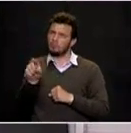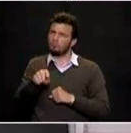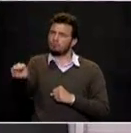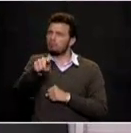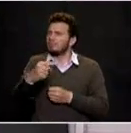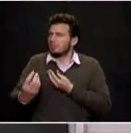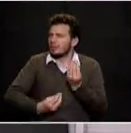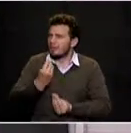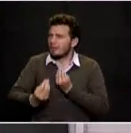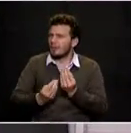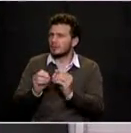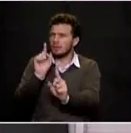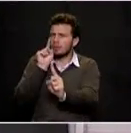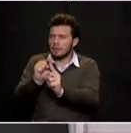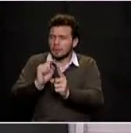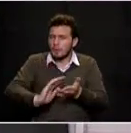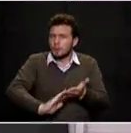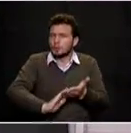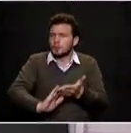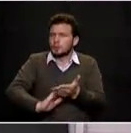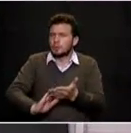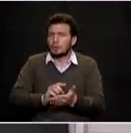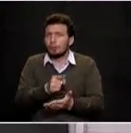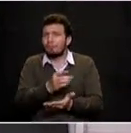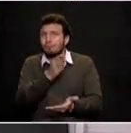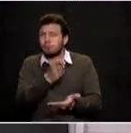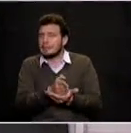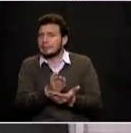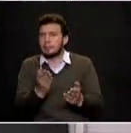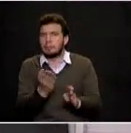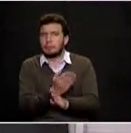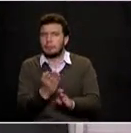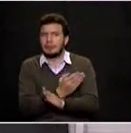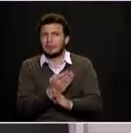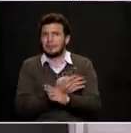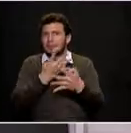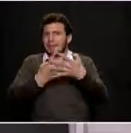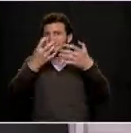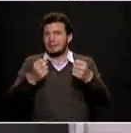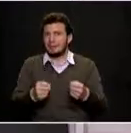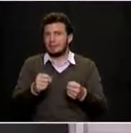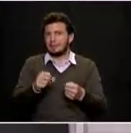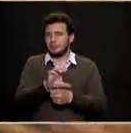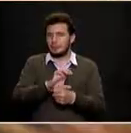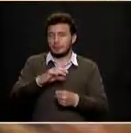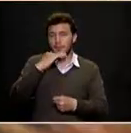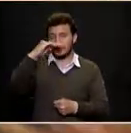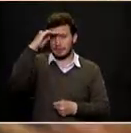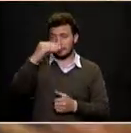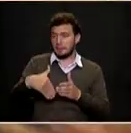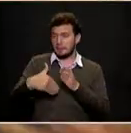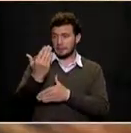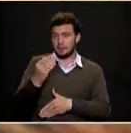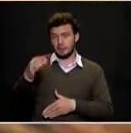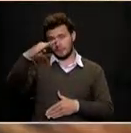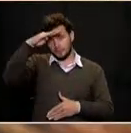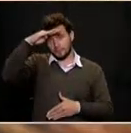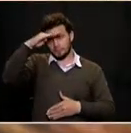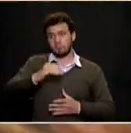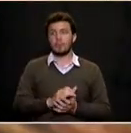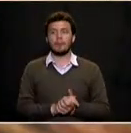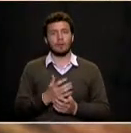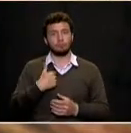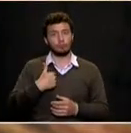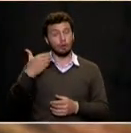a la solución de la crisis carcelaria en la ciudad? Arrancamos esta ronda con Víctor Correa. Como congresista fui